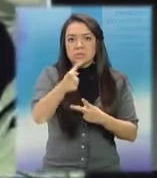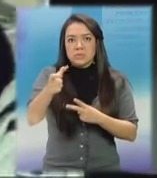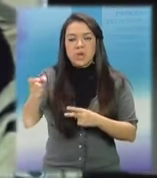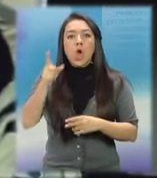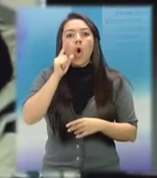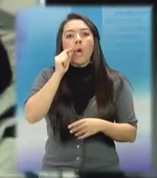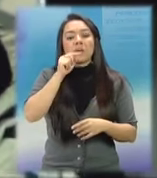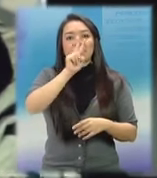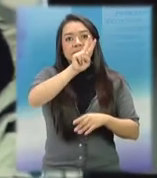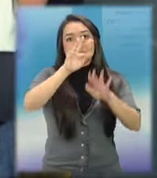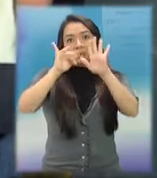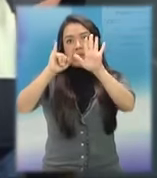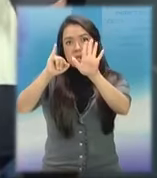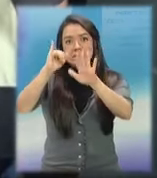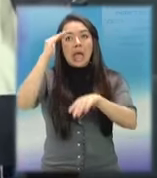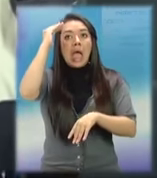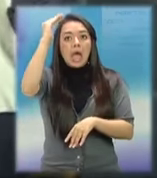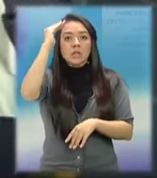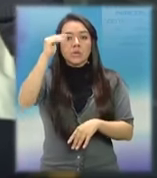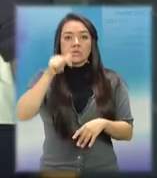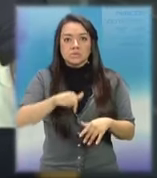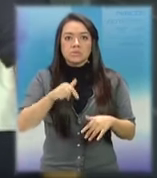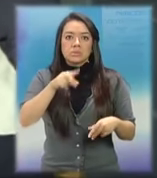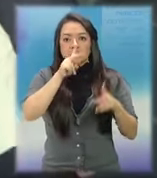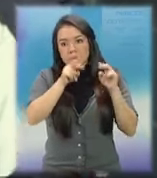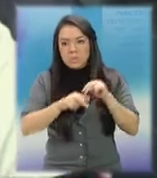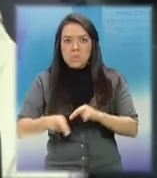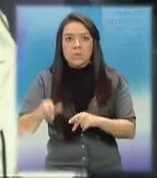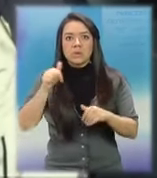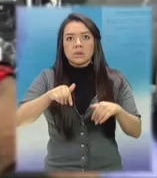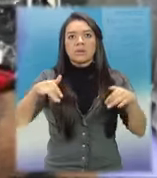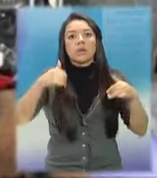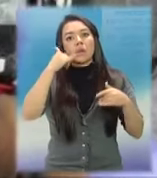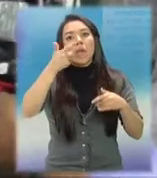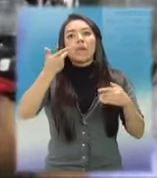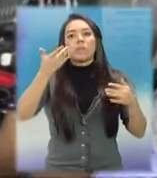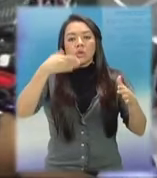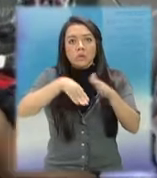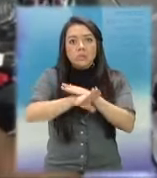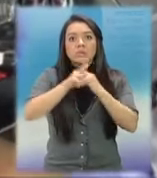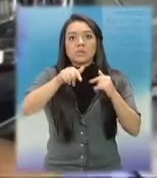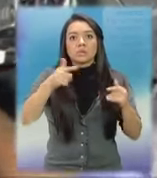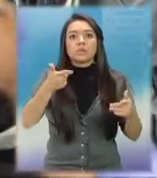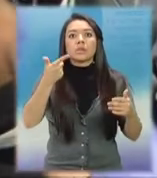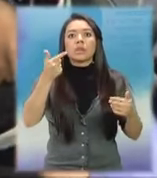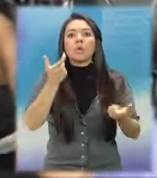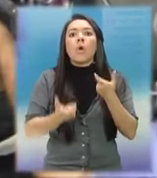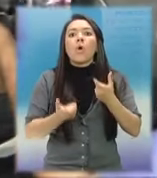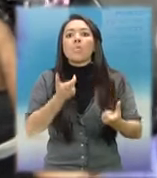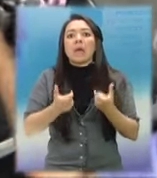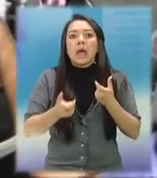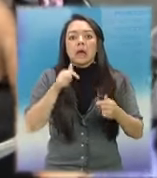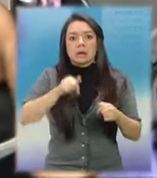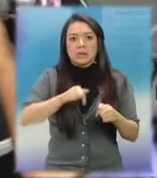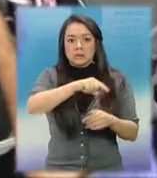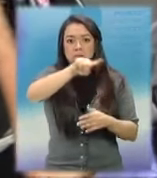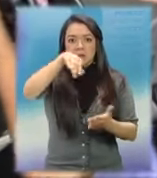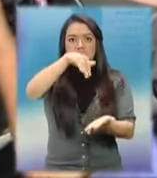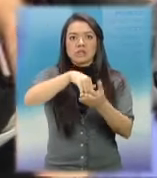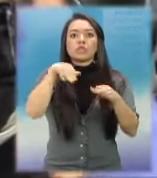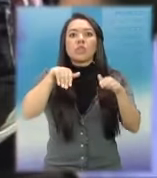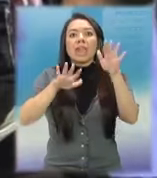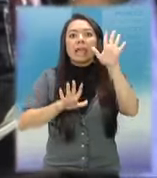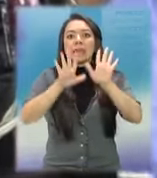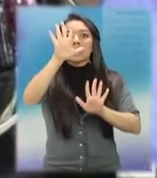Jiménez, de 26 años, fue sorprendido cuando salía del centro comercial llevando una maleta con 55 celulares y mercadería varia,